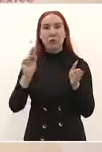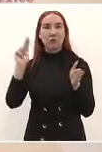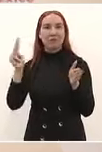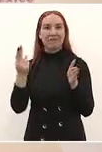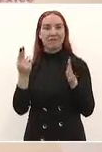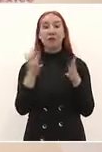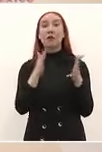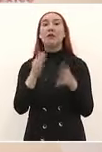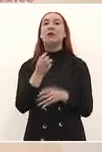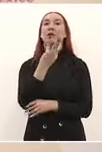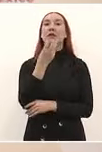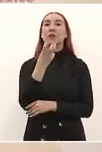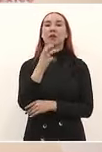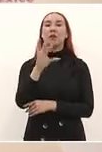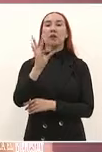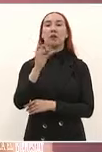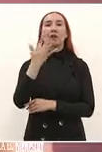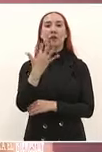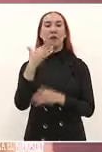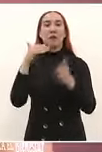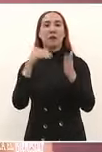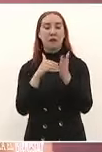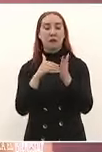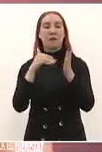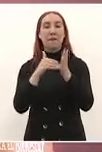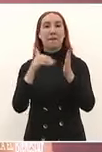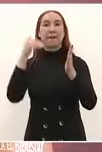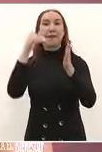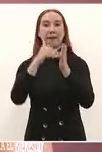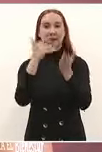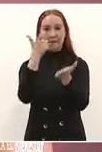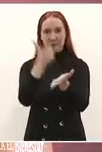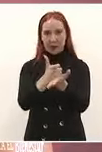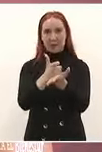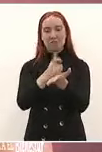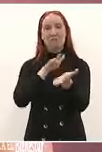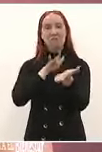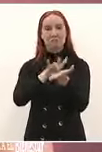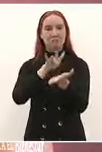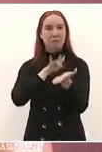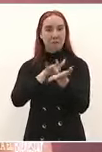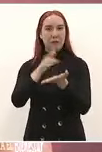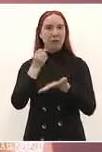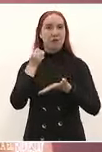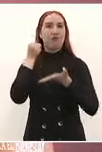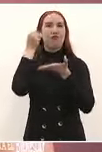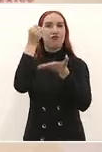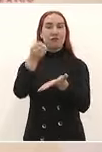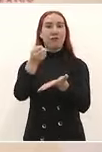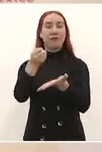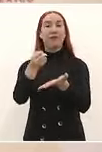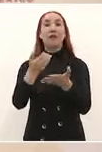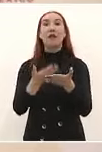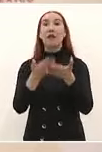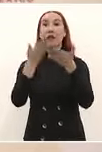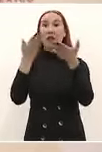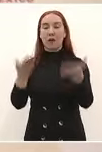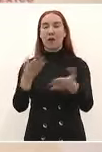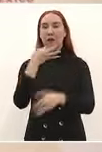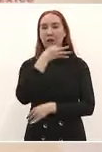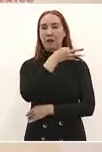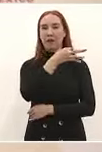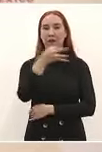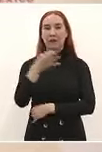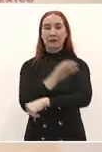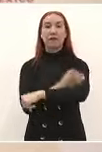345 mil millones de pesos para finalizar me es muy grato informar que la